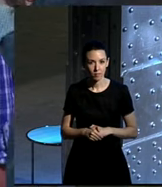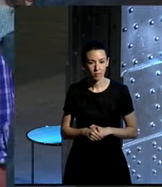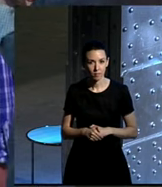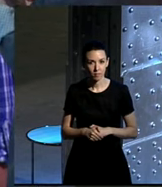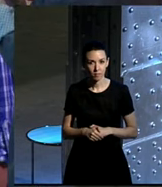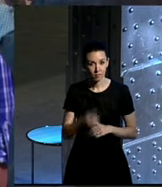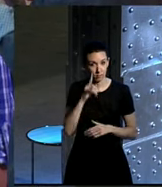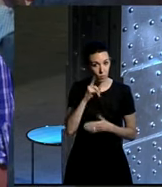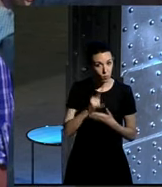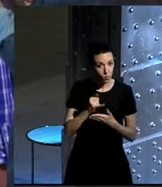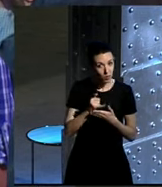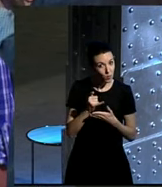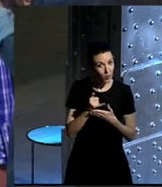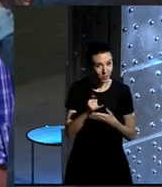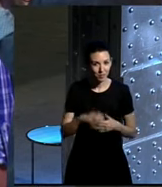Probando, probando.